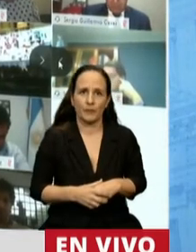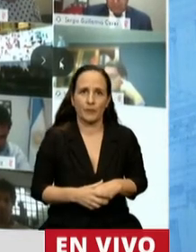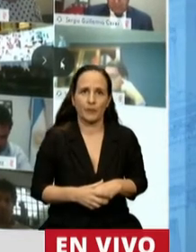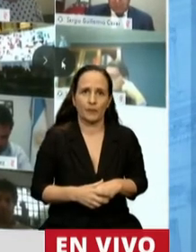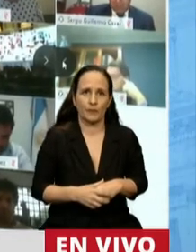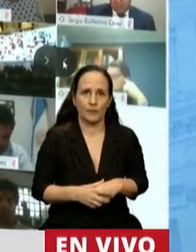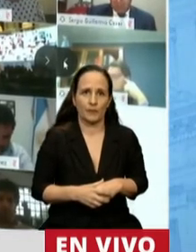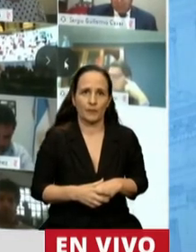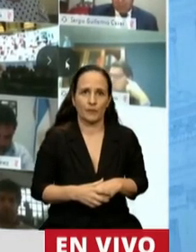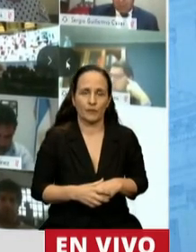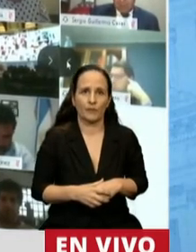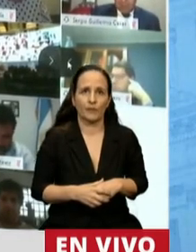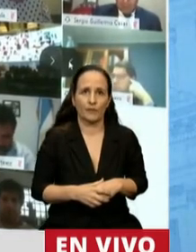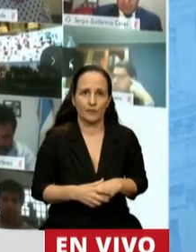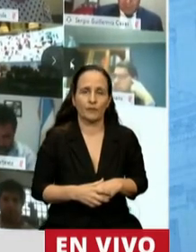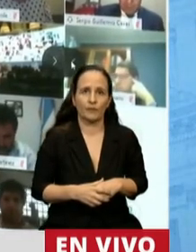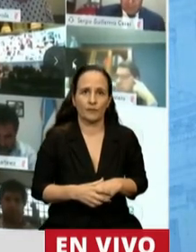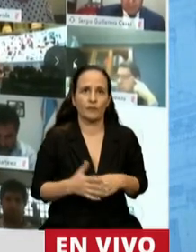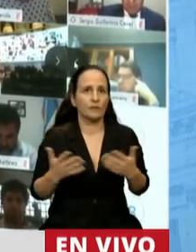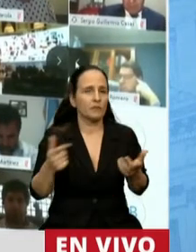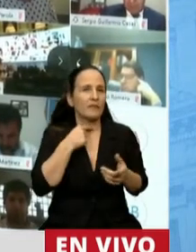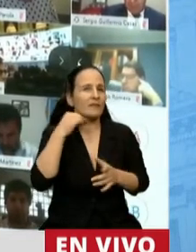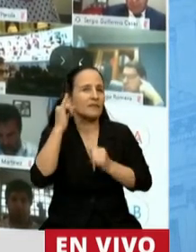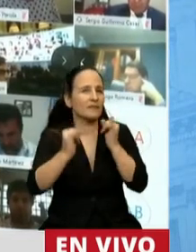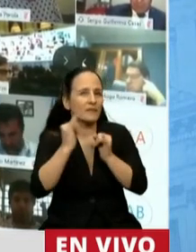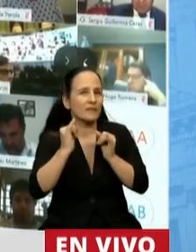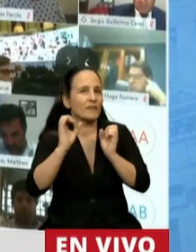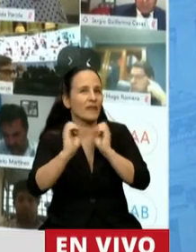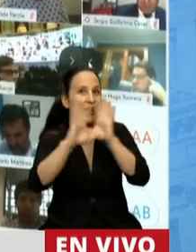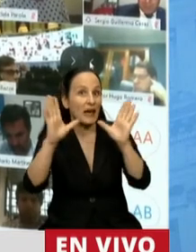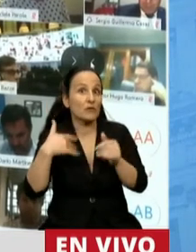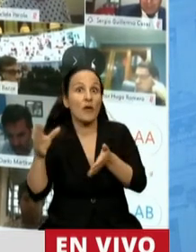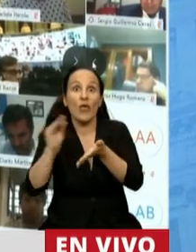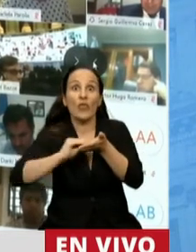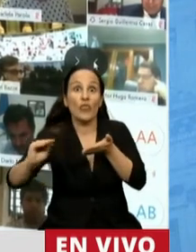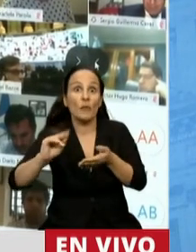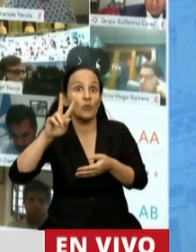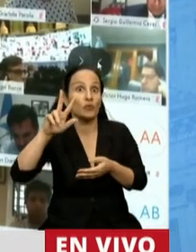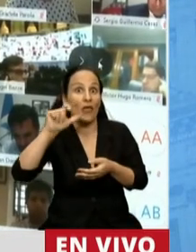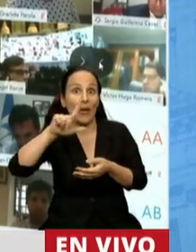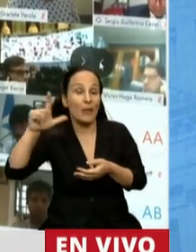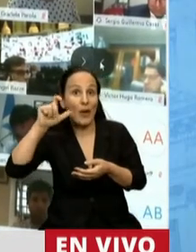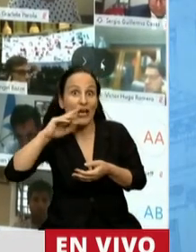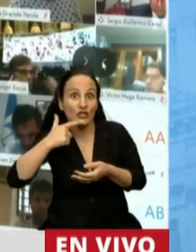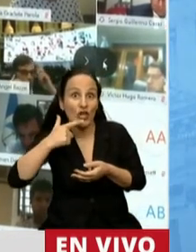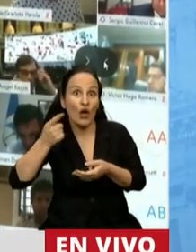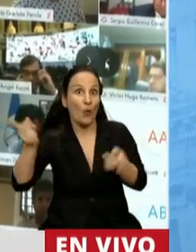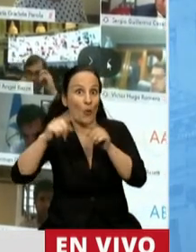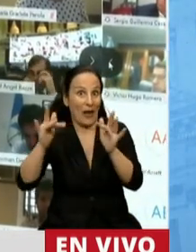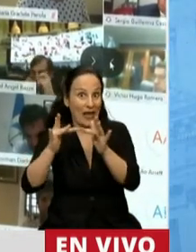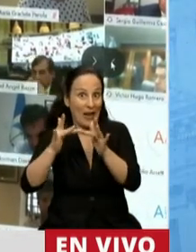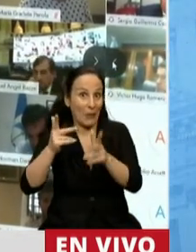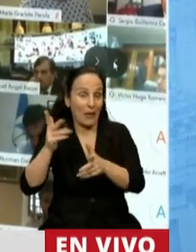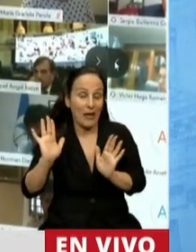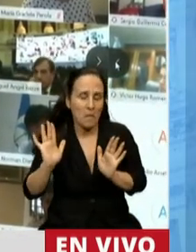Bueno, muchas gracias. Una aclaración en principio, si la diputada Vallejos vuelve a conectarse,